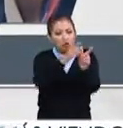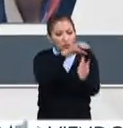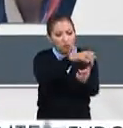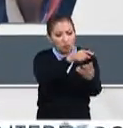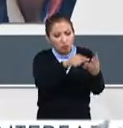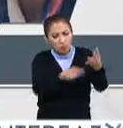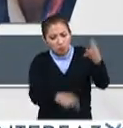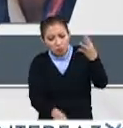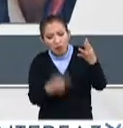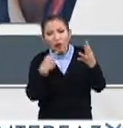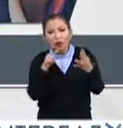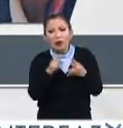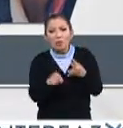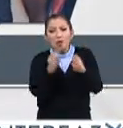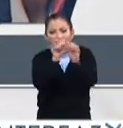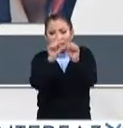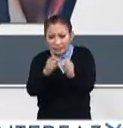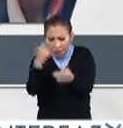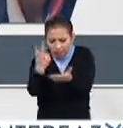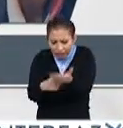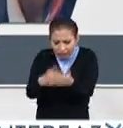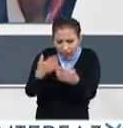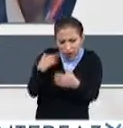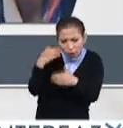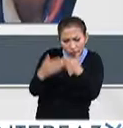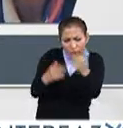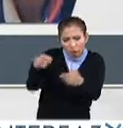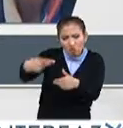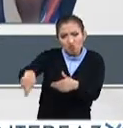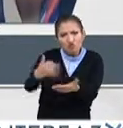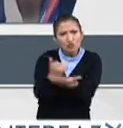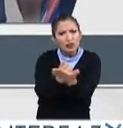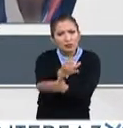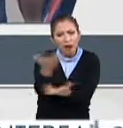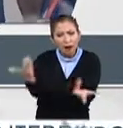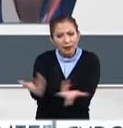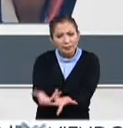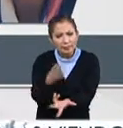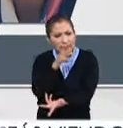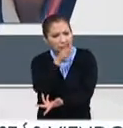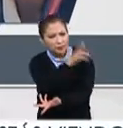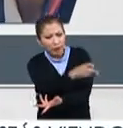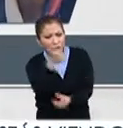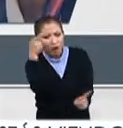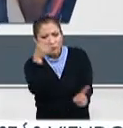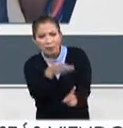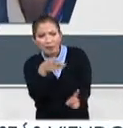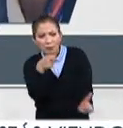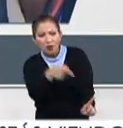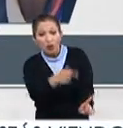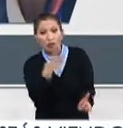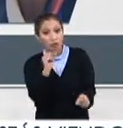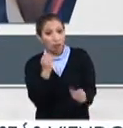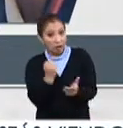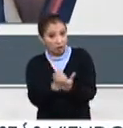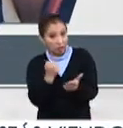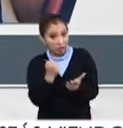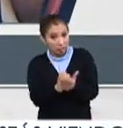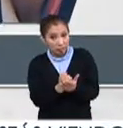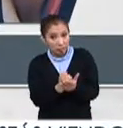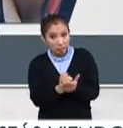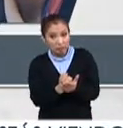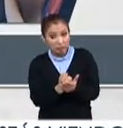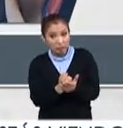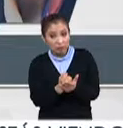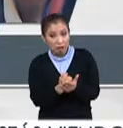algoritmos, que sea, haga un sistema computacional, tome decisiones con un objetivo común, y eso no necesariamente solamente